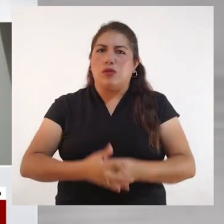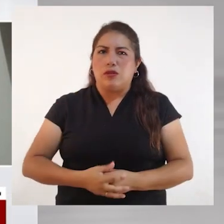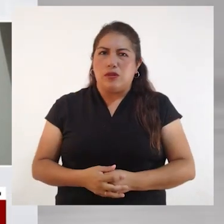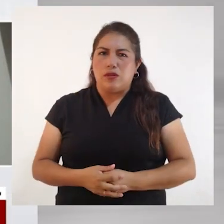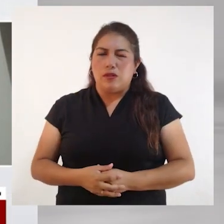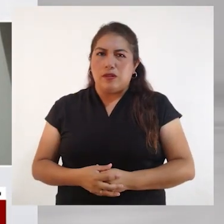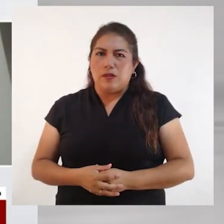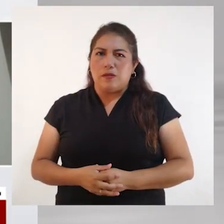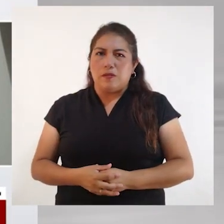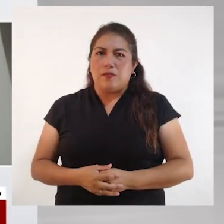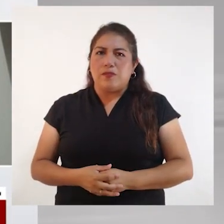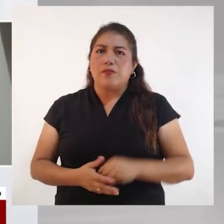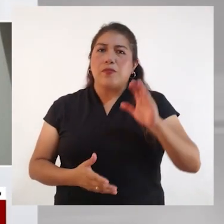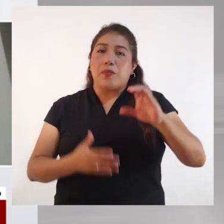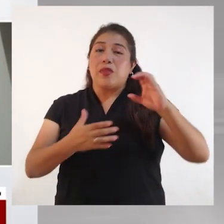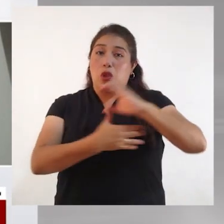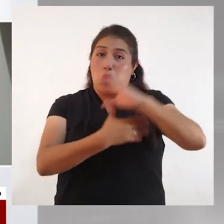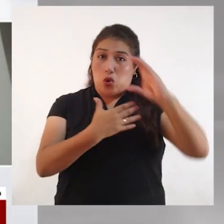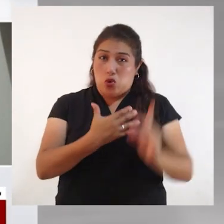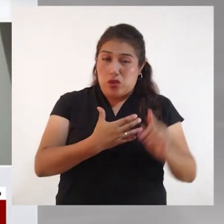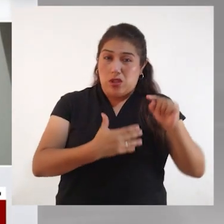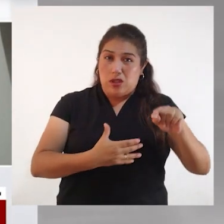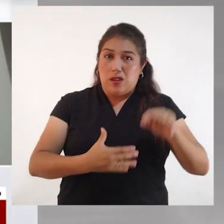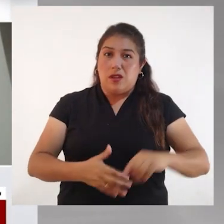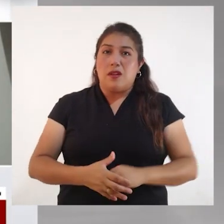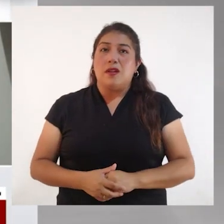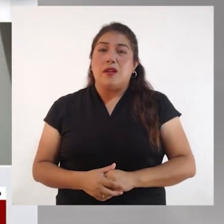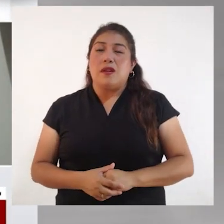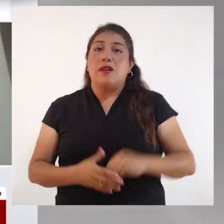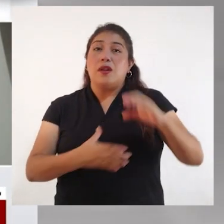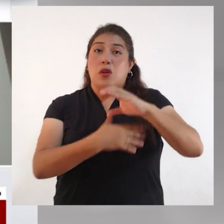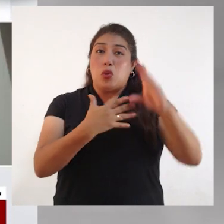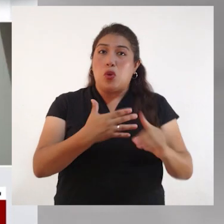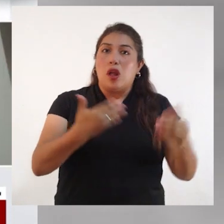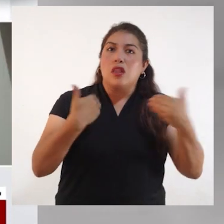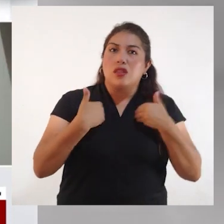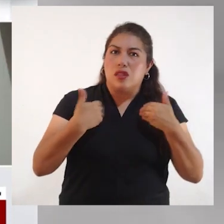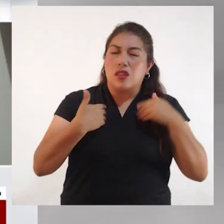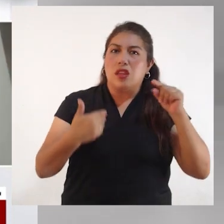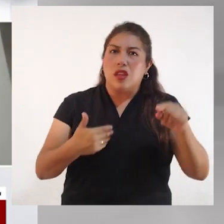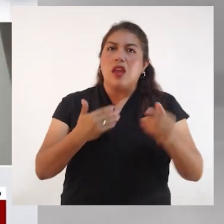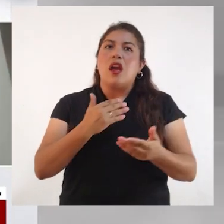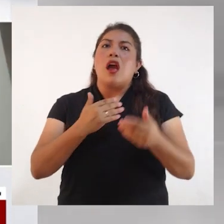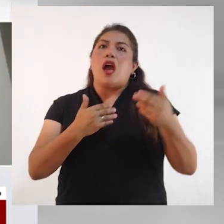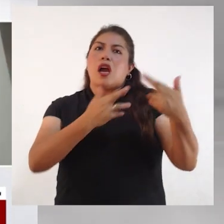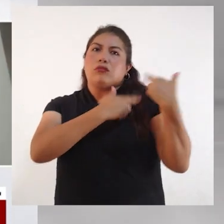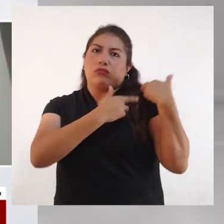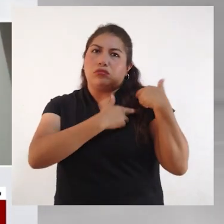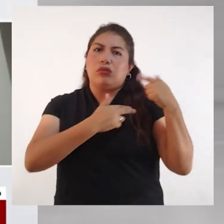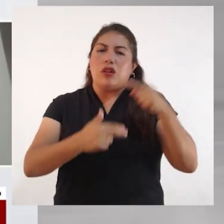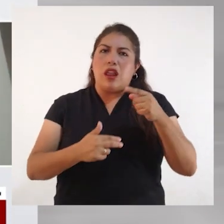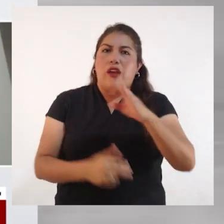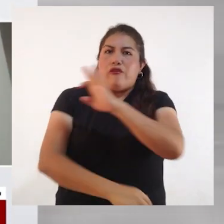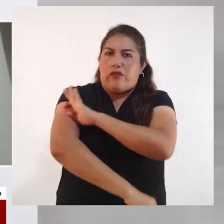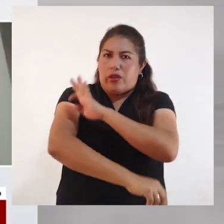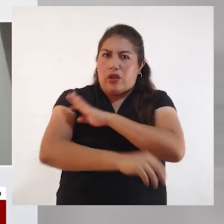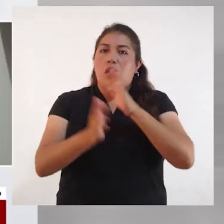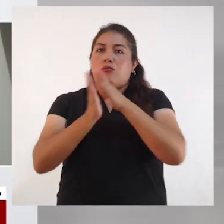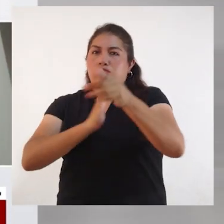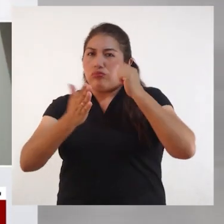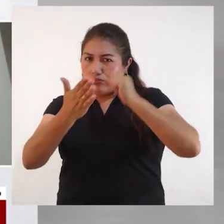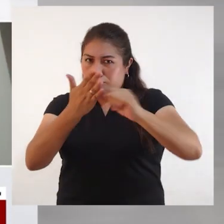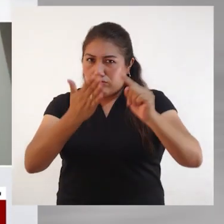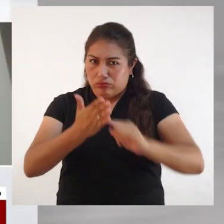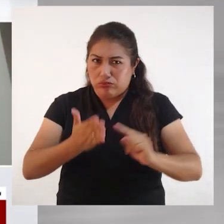o reclamos? Claro, el CONAVI tiene la facultad fiscalizadora y sancionadora